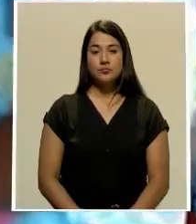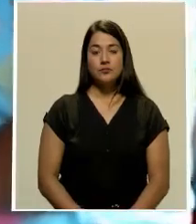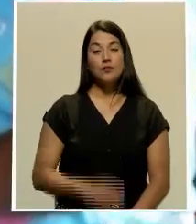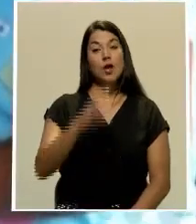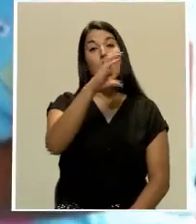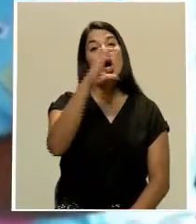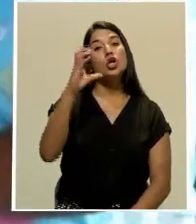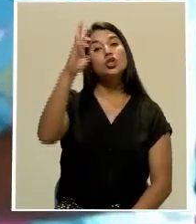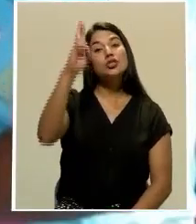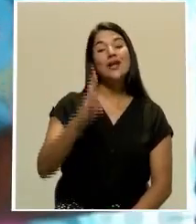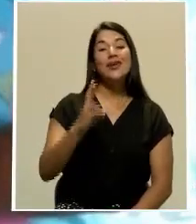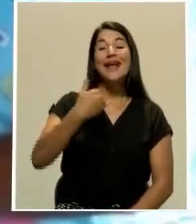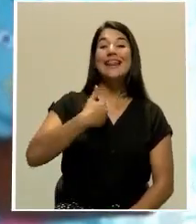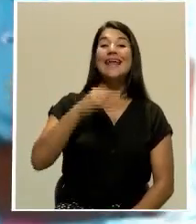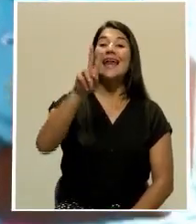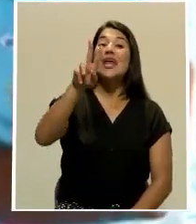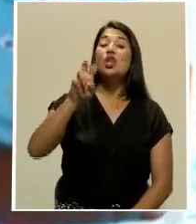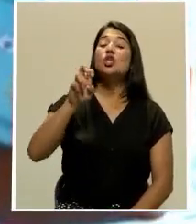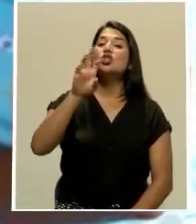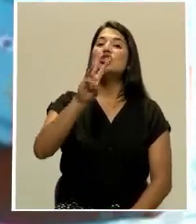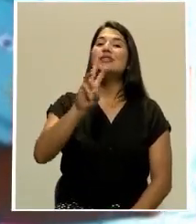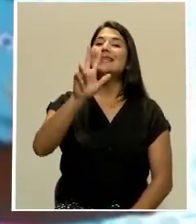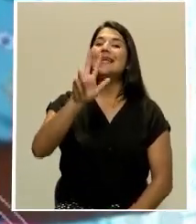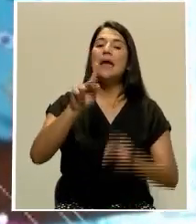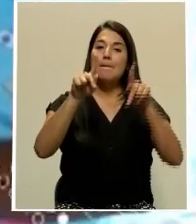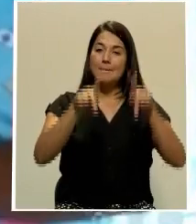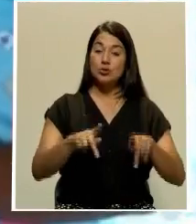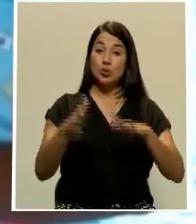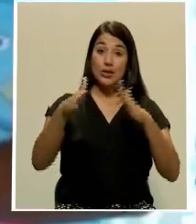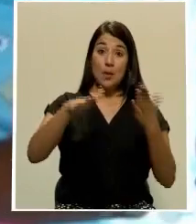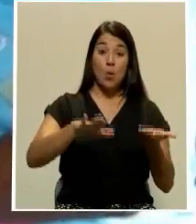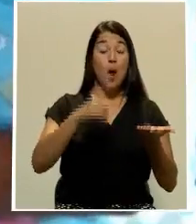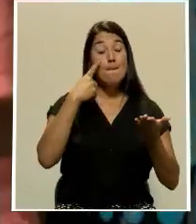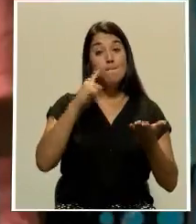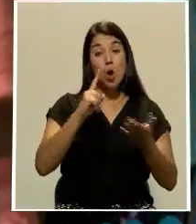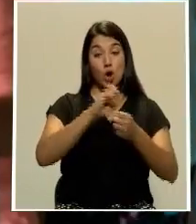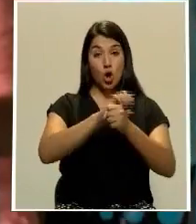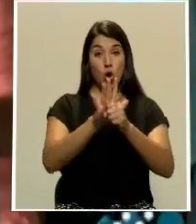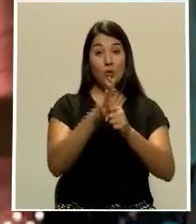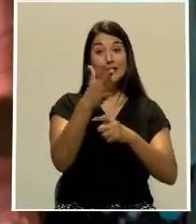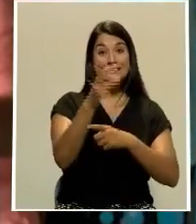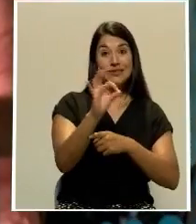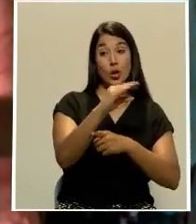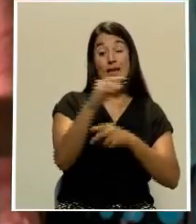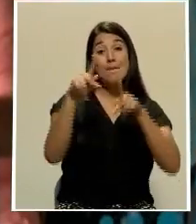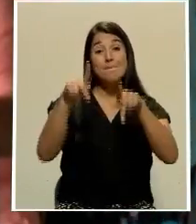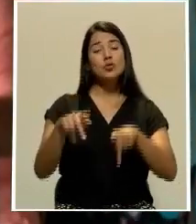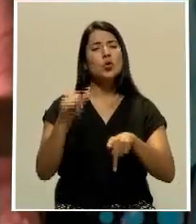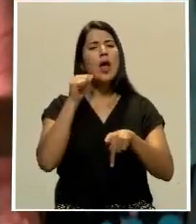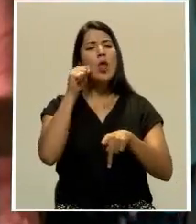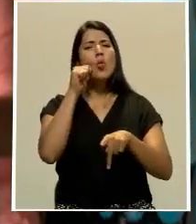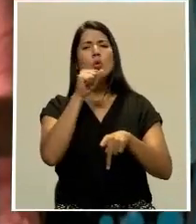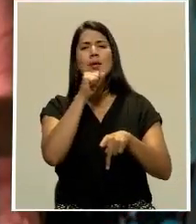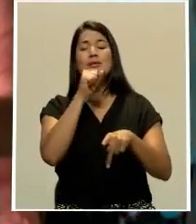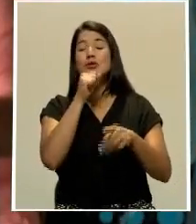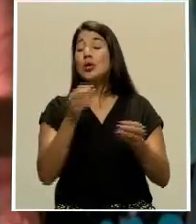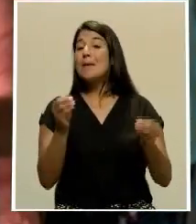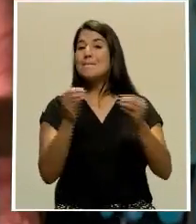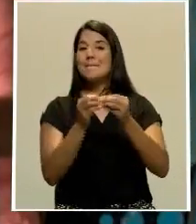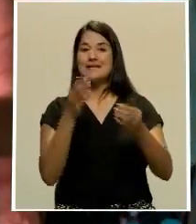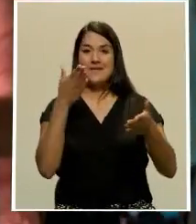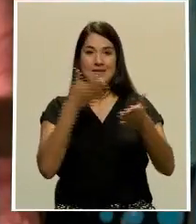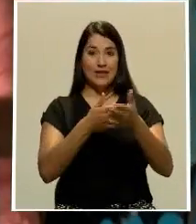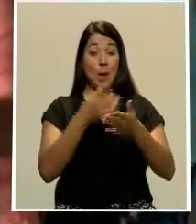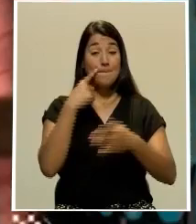Costa Rica registra 263 fallecidos por COVID-19 y los adultos mayores son los más afectados.